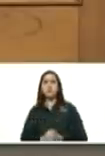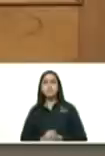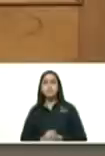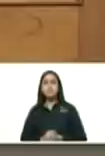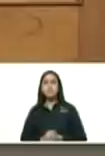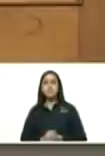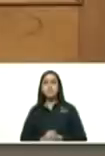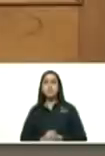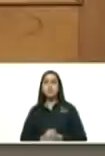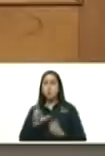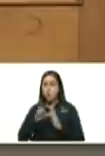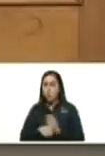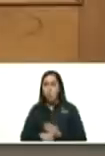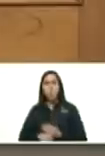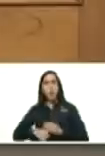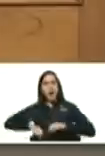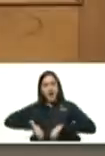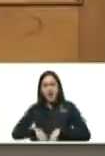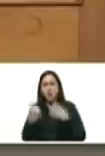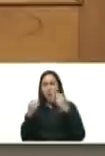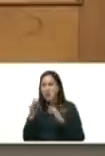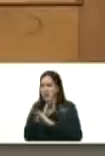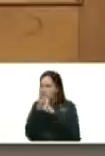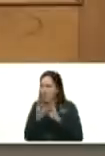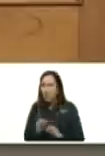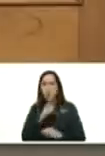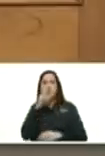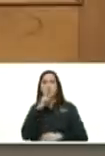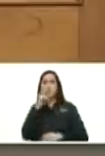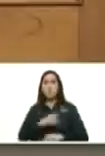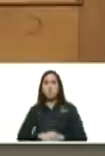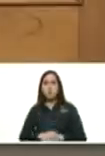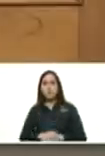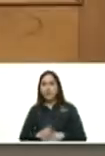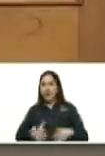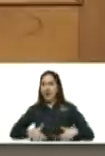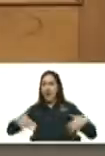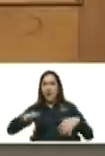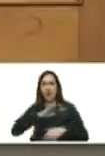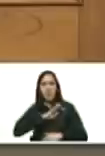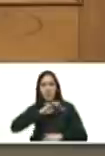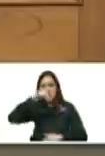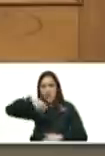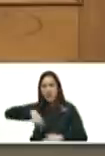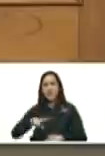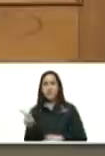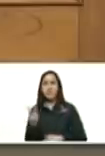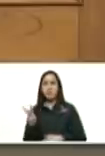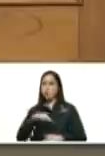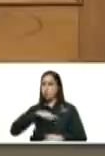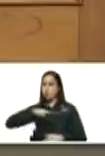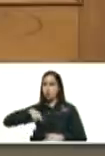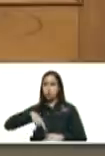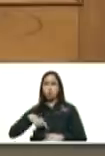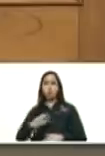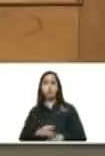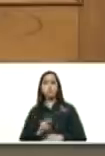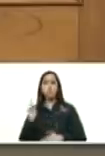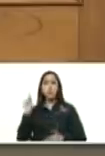fue destruida de manera trágica las bases de riqueza del país nosotros estuvimos